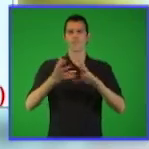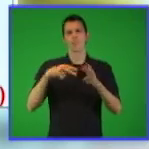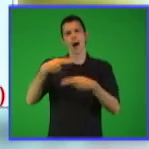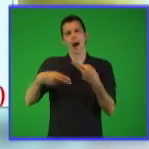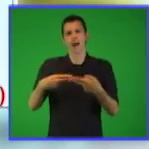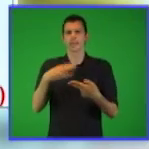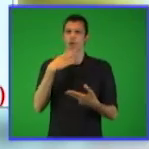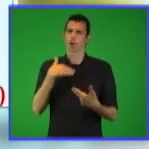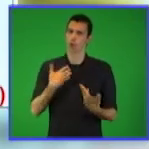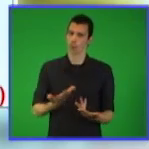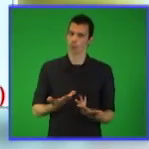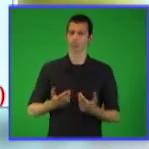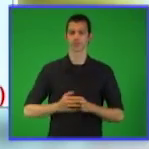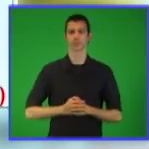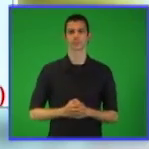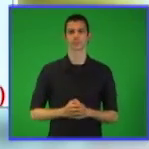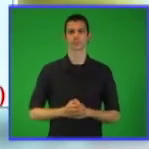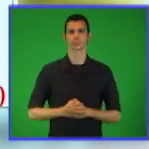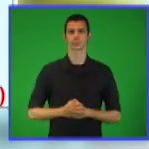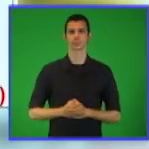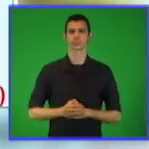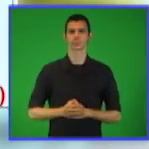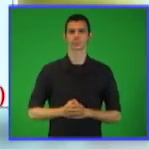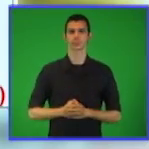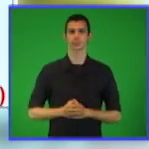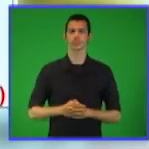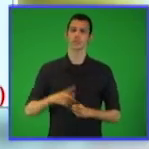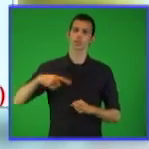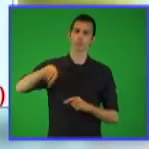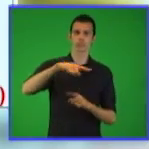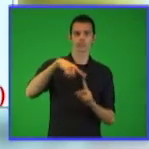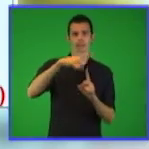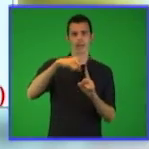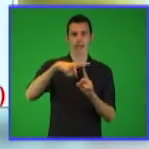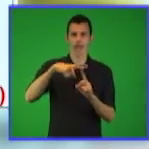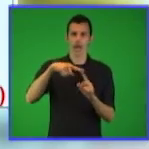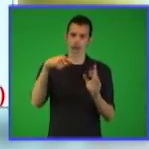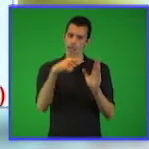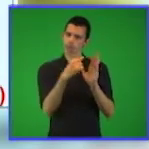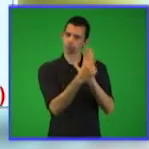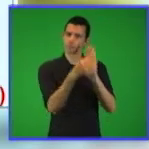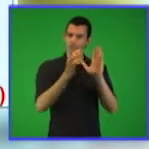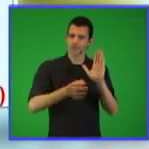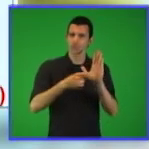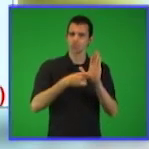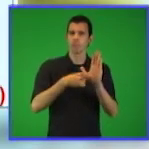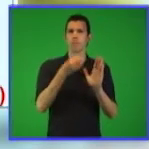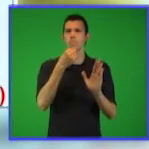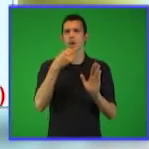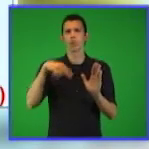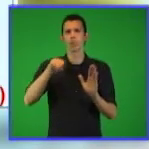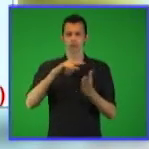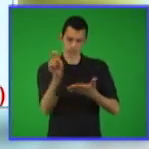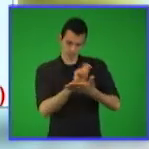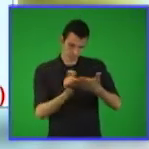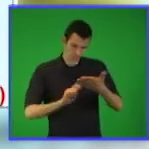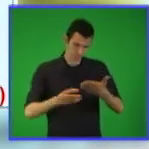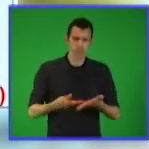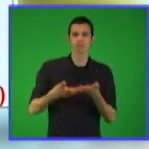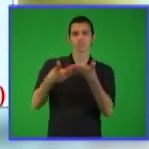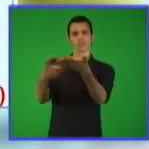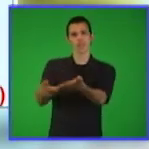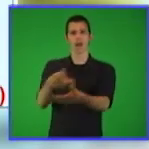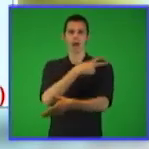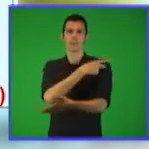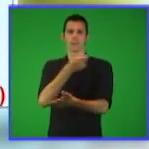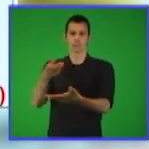cada caso. Esta actividad la pueden presentar para ser valorada por